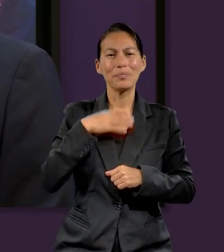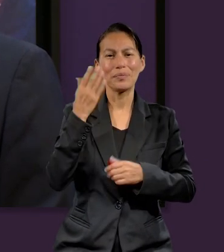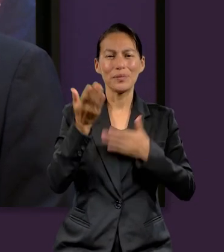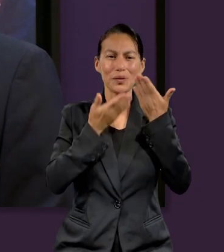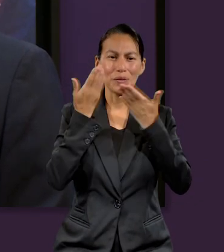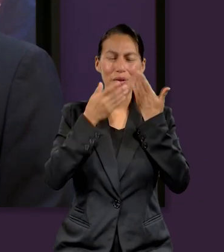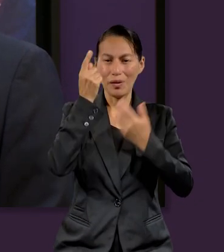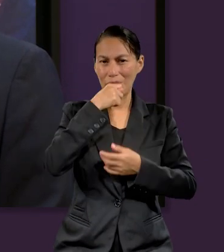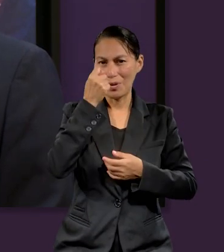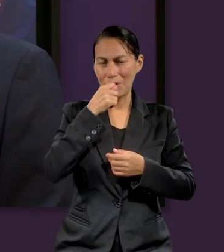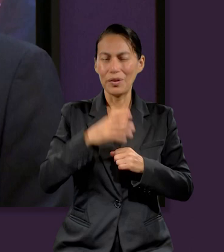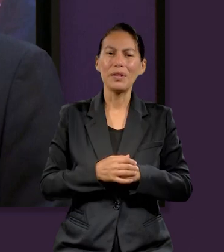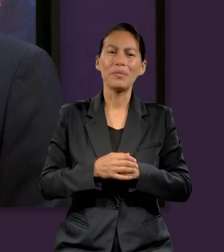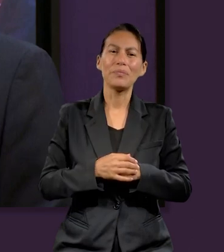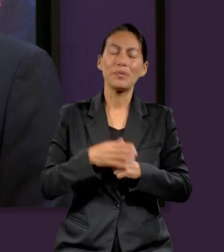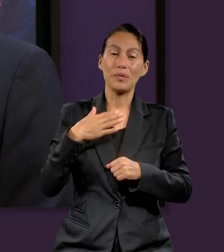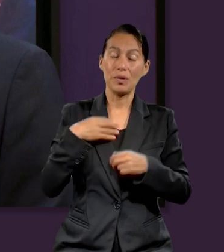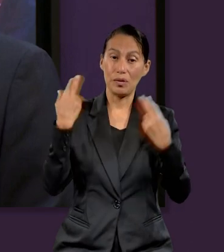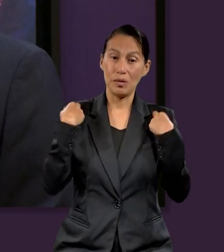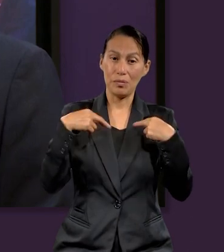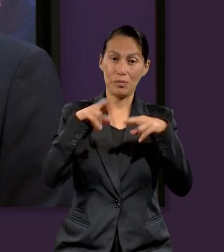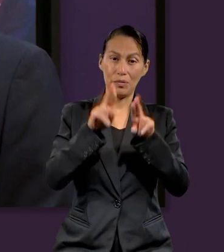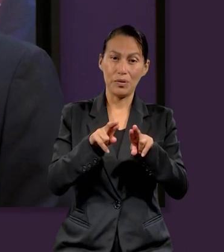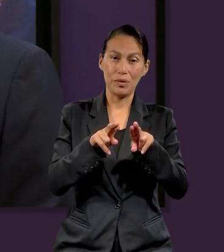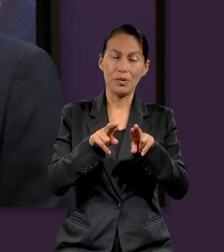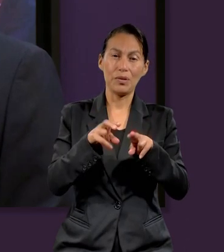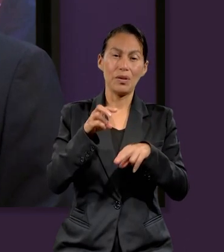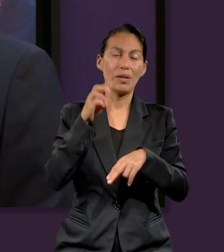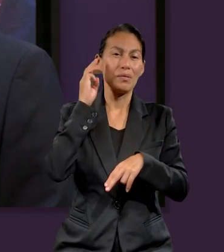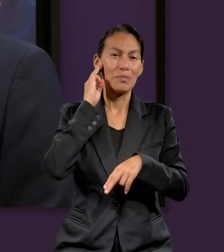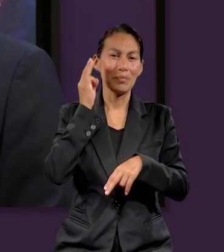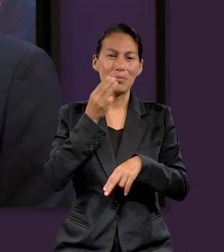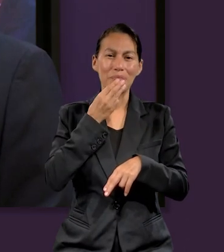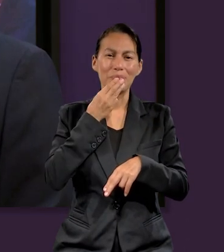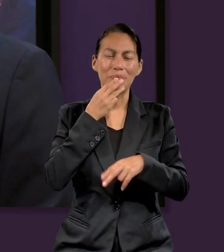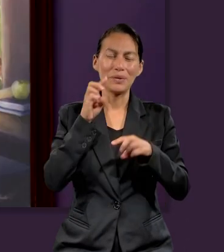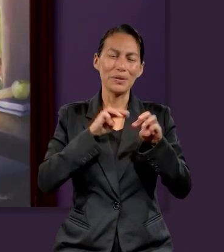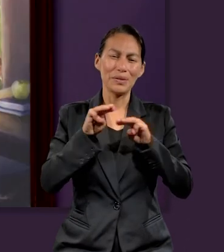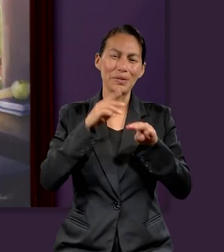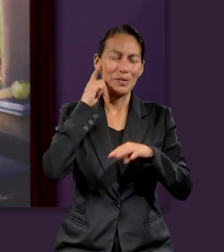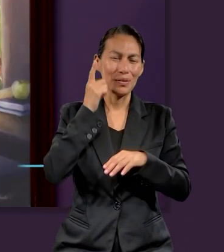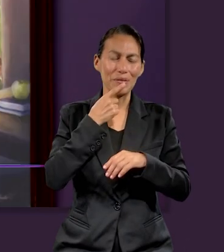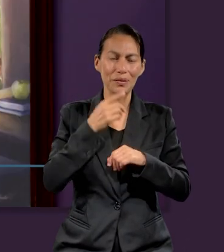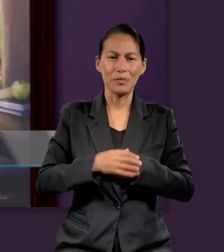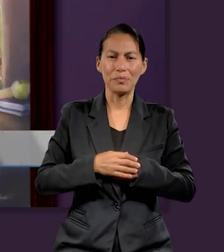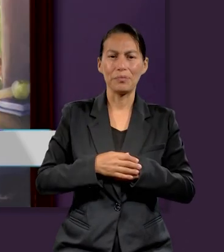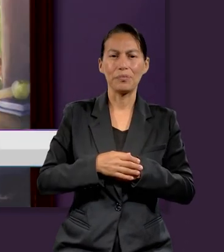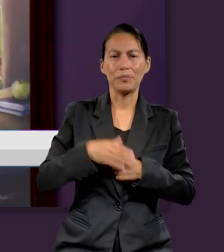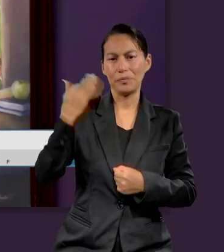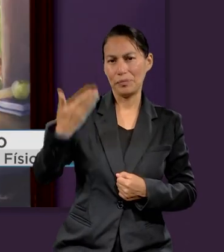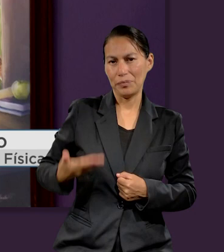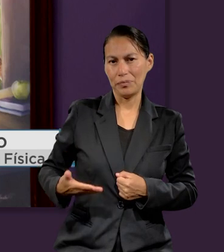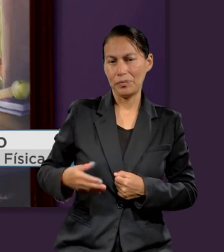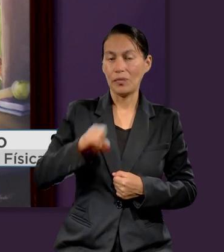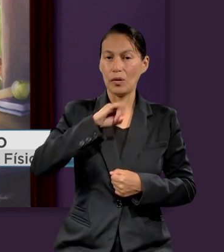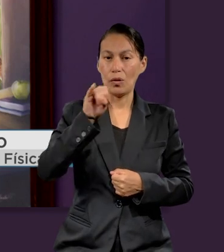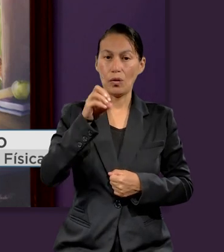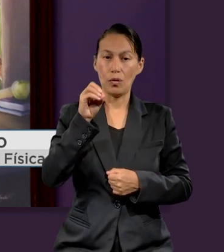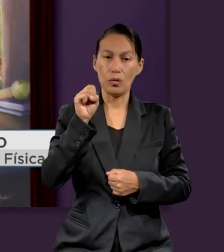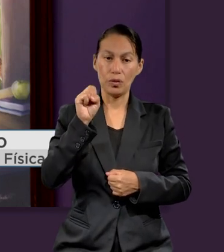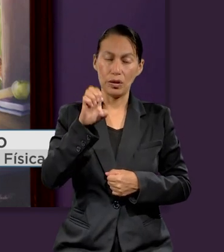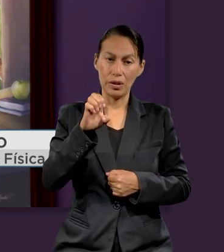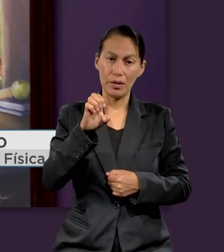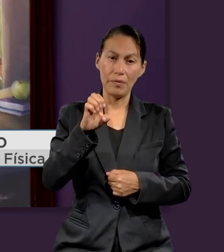gusto estar aquí en la lección de Escuela Sabática Universitaria, y estoy representando a Moza. Soy Josué Orozco Martínez,